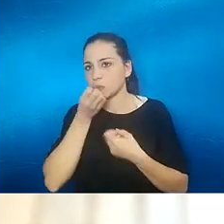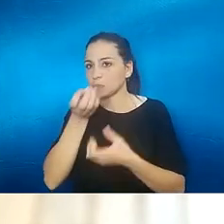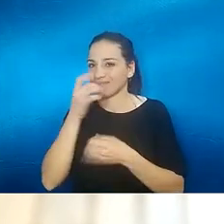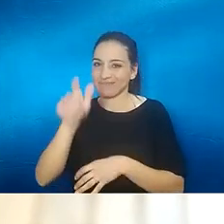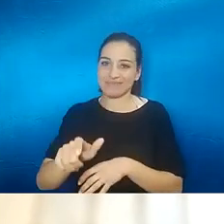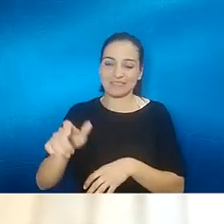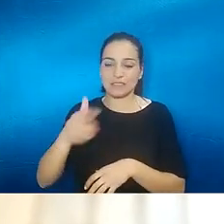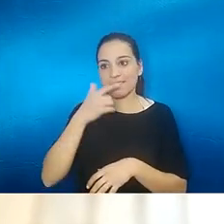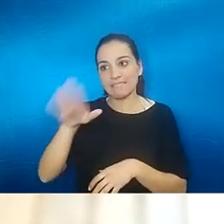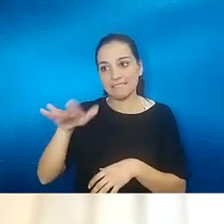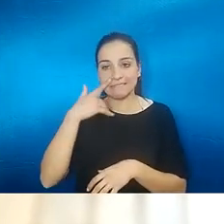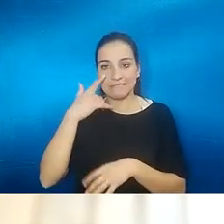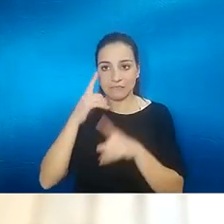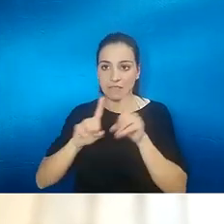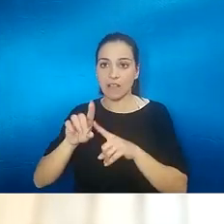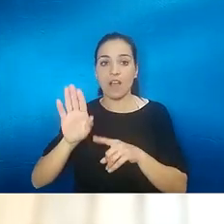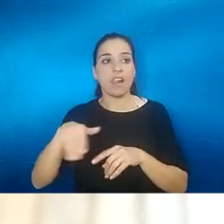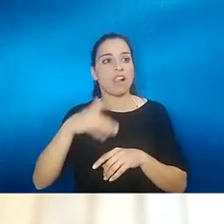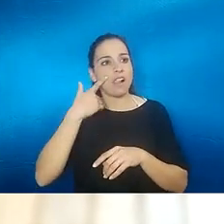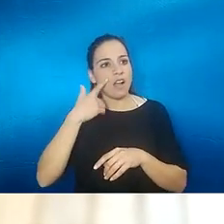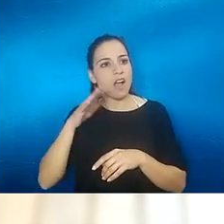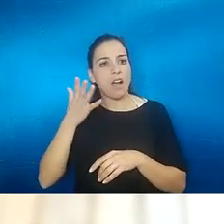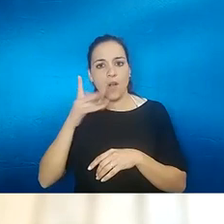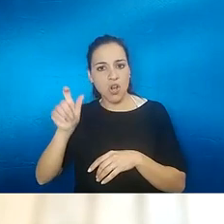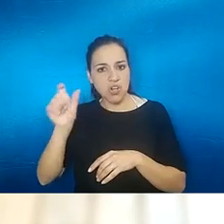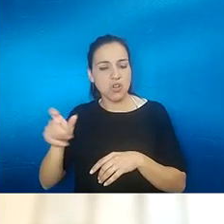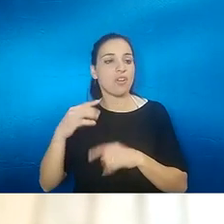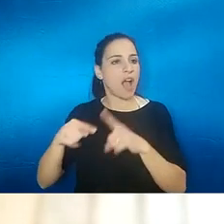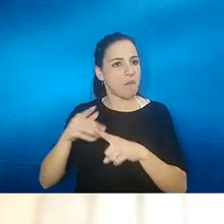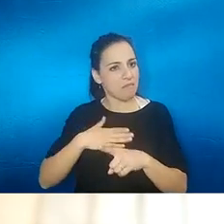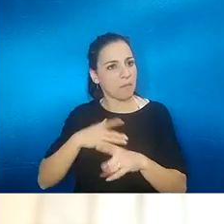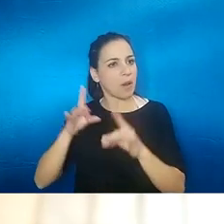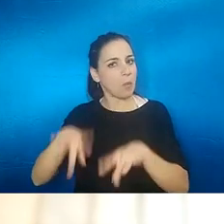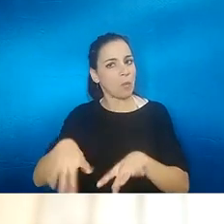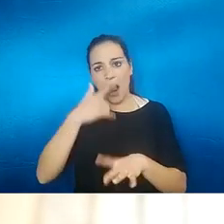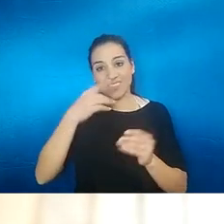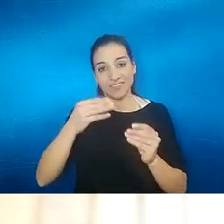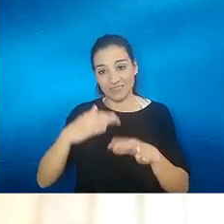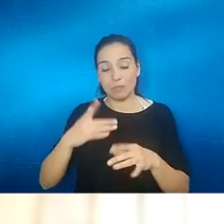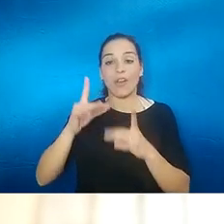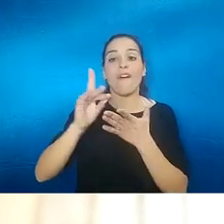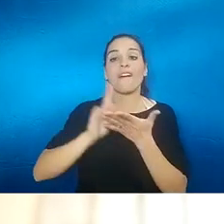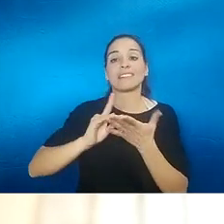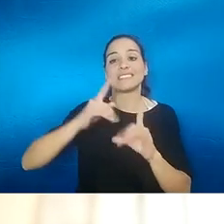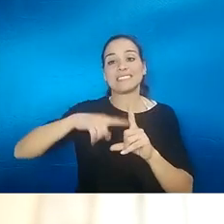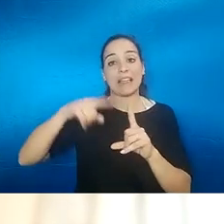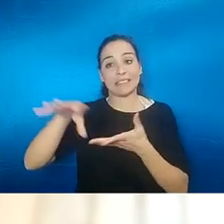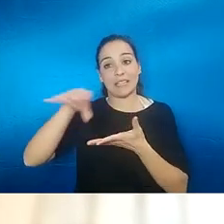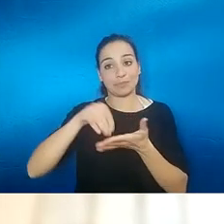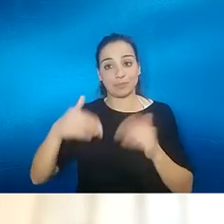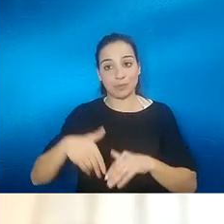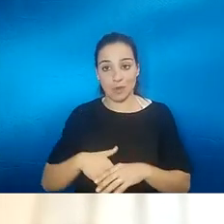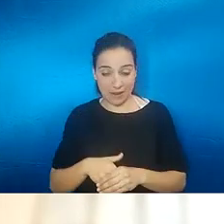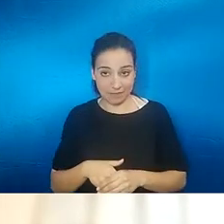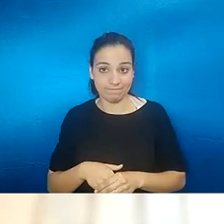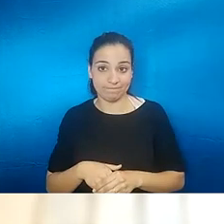te diga anda pues yo tengo un conocido o anda pues un familiar también le pasa claro pero si te fijas una cosa de que